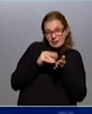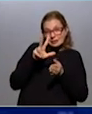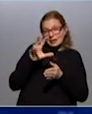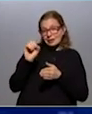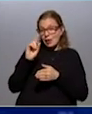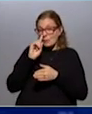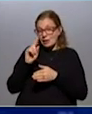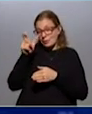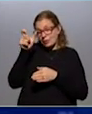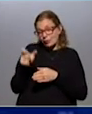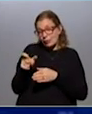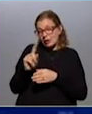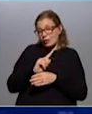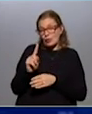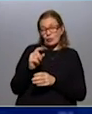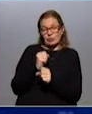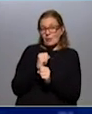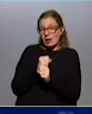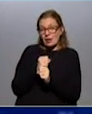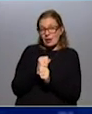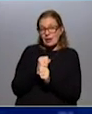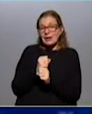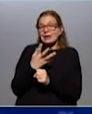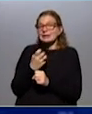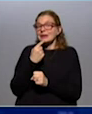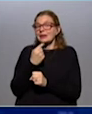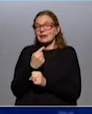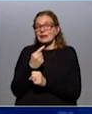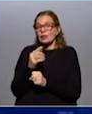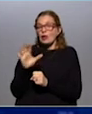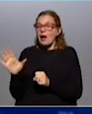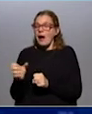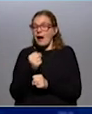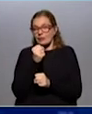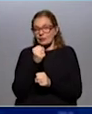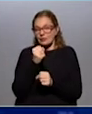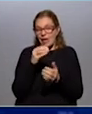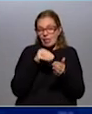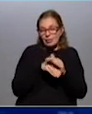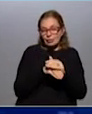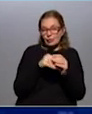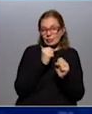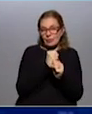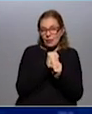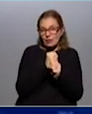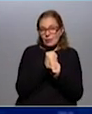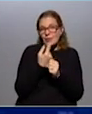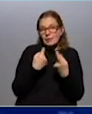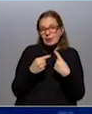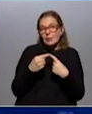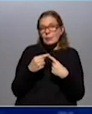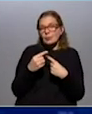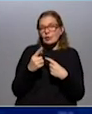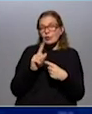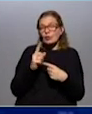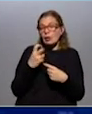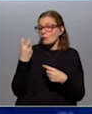.000 personas que hoy son inactivas y que son inactivas quiere decir que no las estás recogiendo dentro de los empleados, pero son inactivas porque no